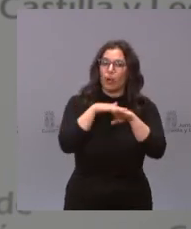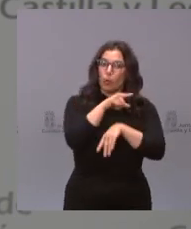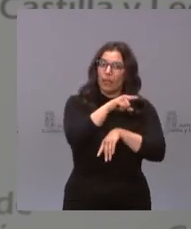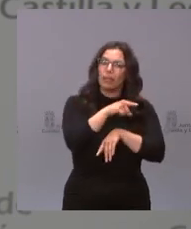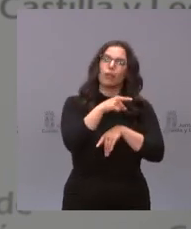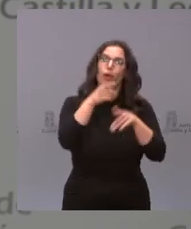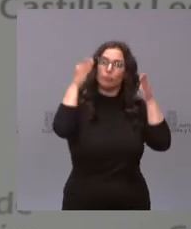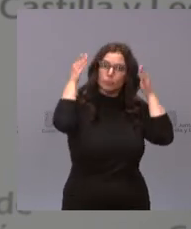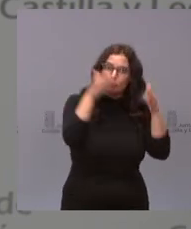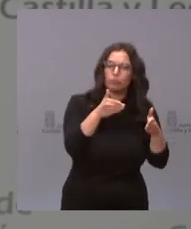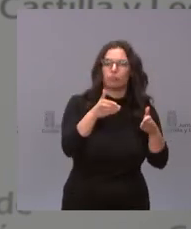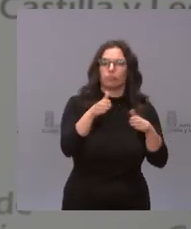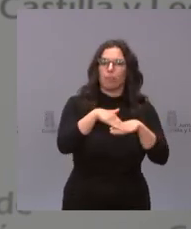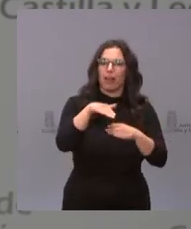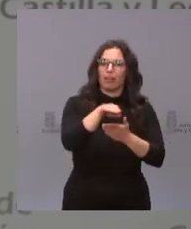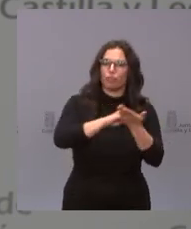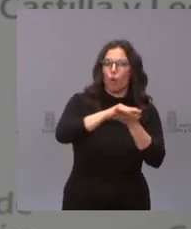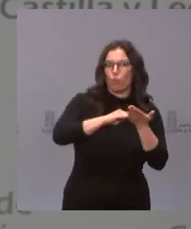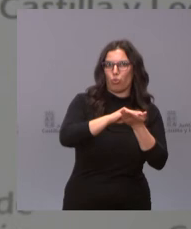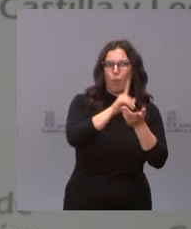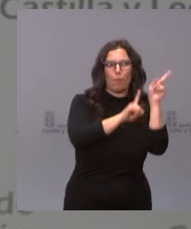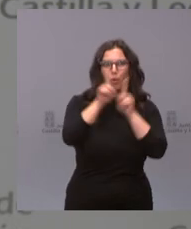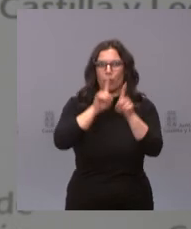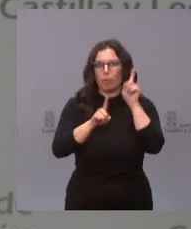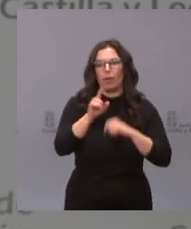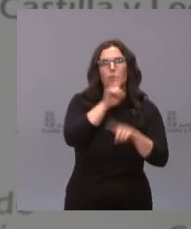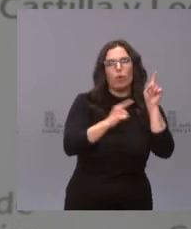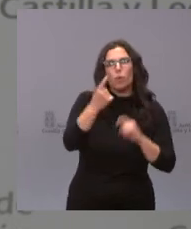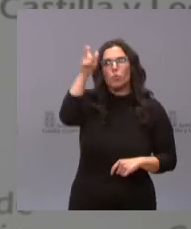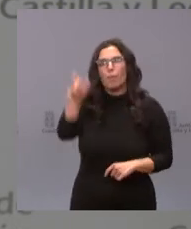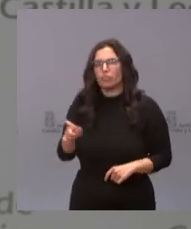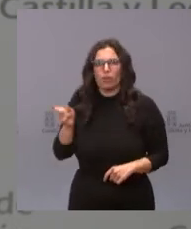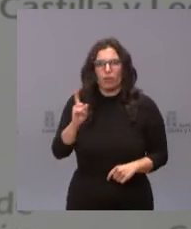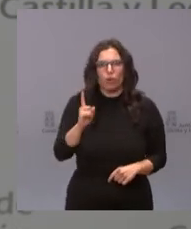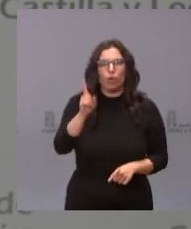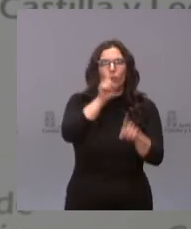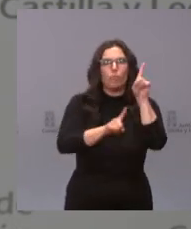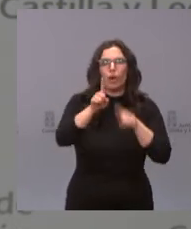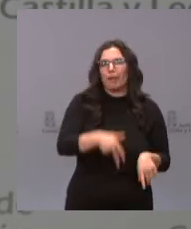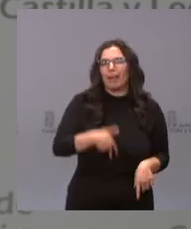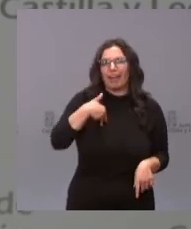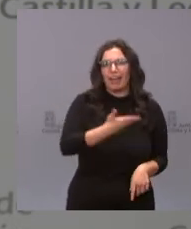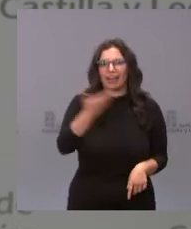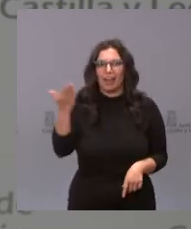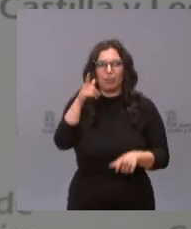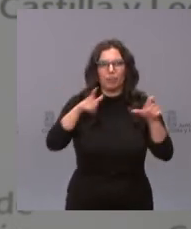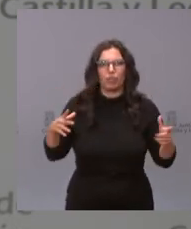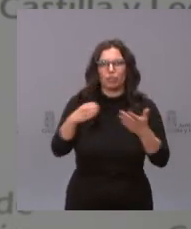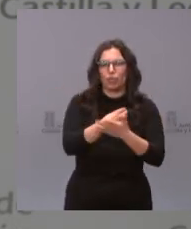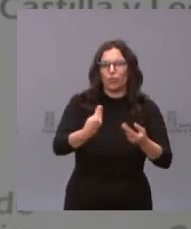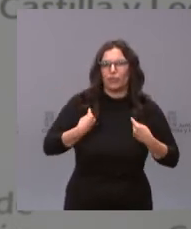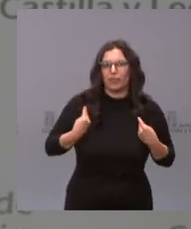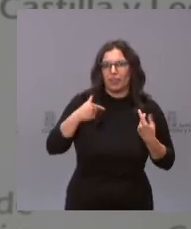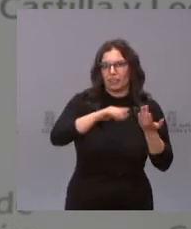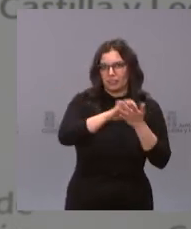en solucionar los problemas no en los problemas de una persona concreta sino en problemas de todos los ciudadanos que viven